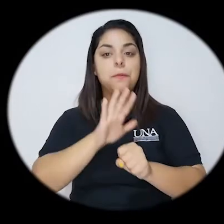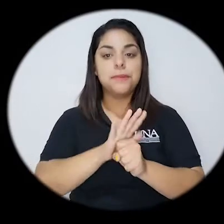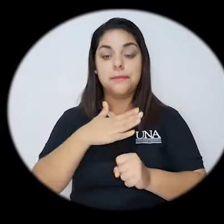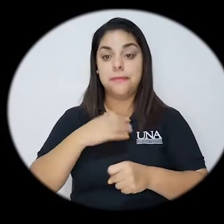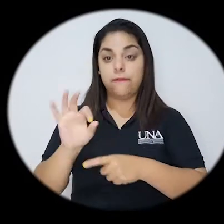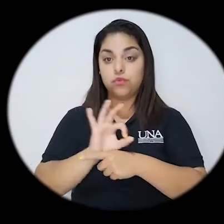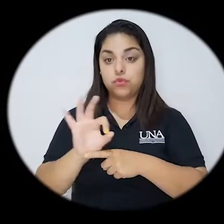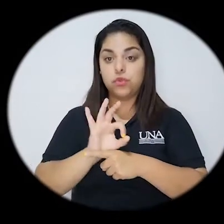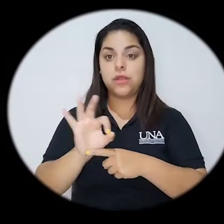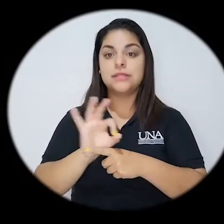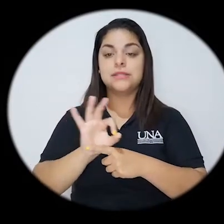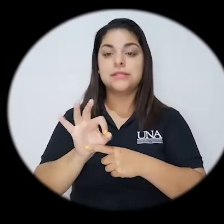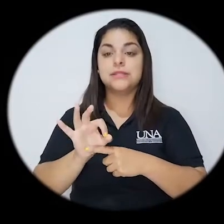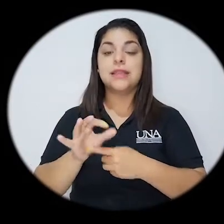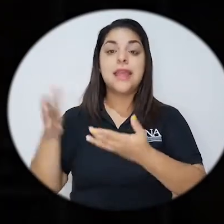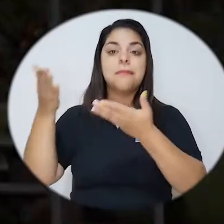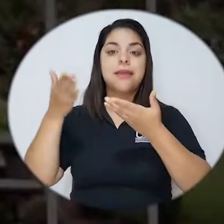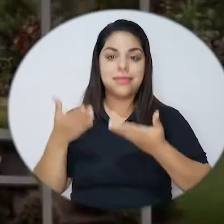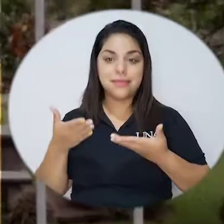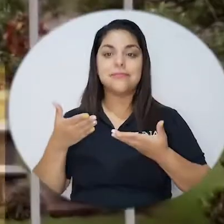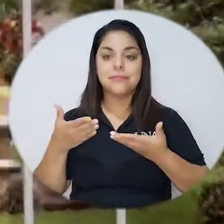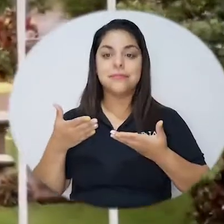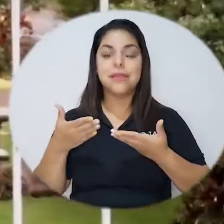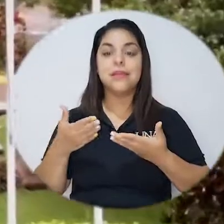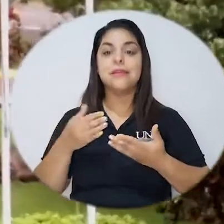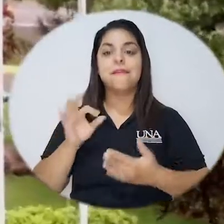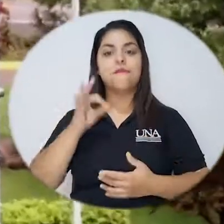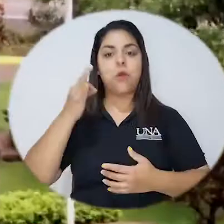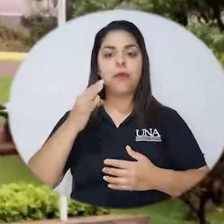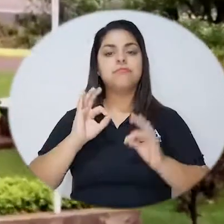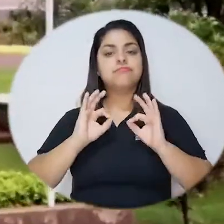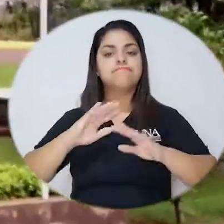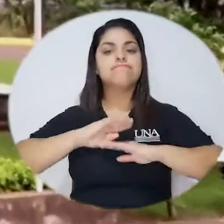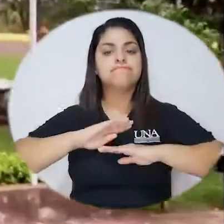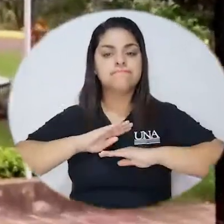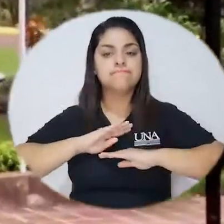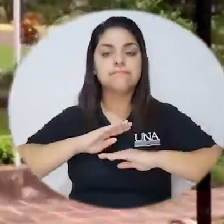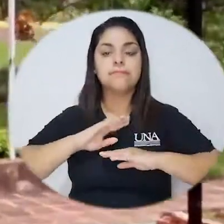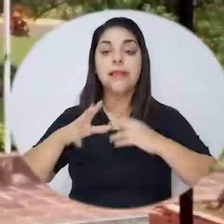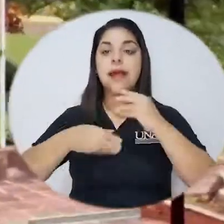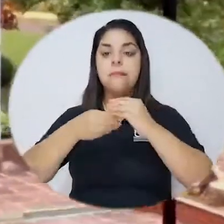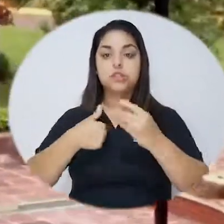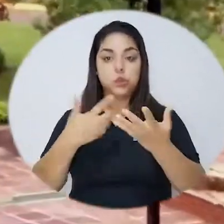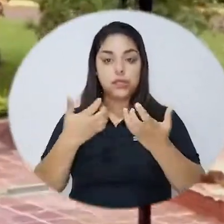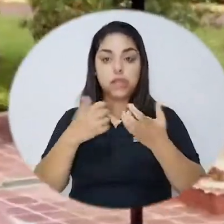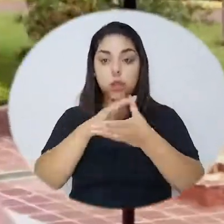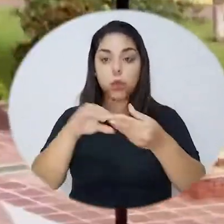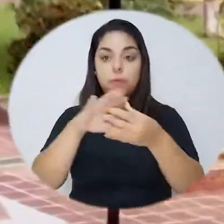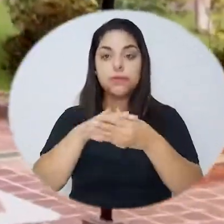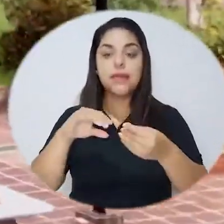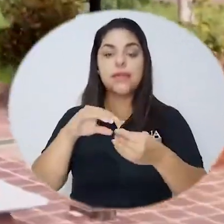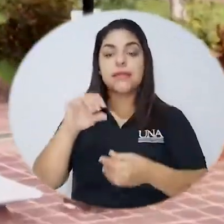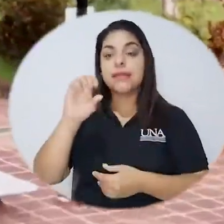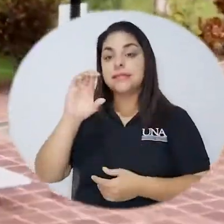con las funciones que se me estén asignando de una manera satisfactoria. Además, quiero comentarles